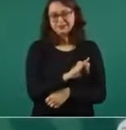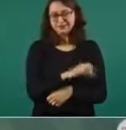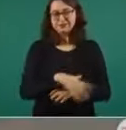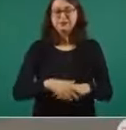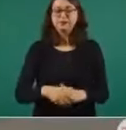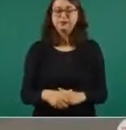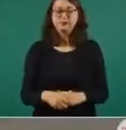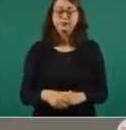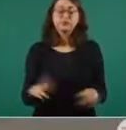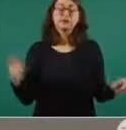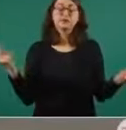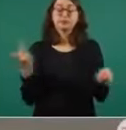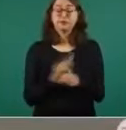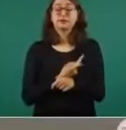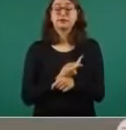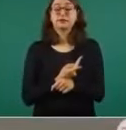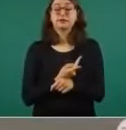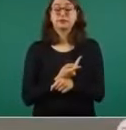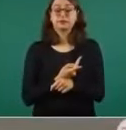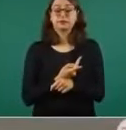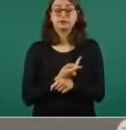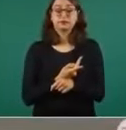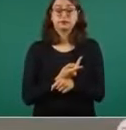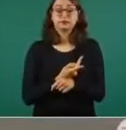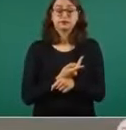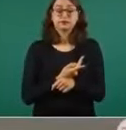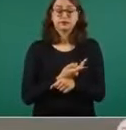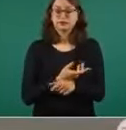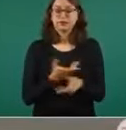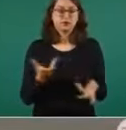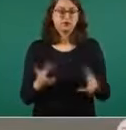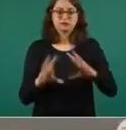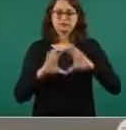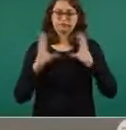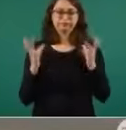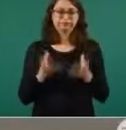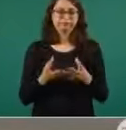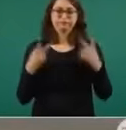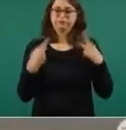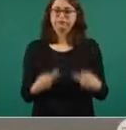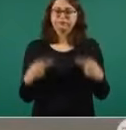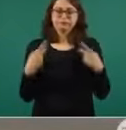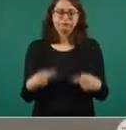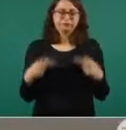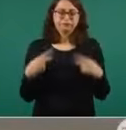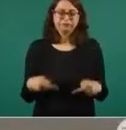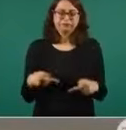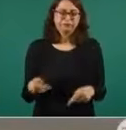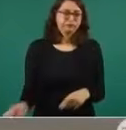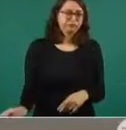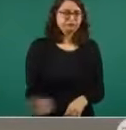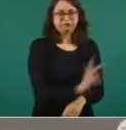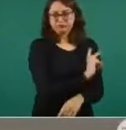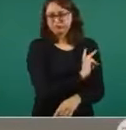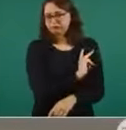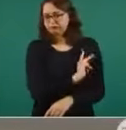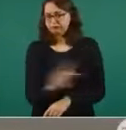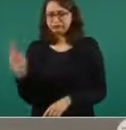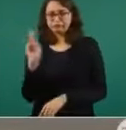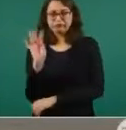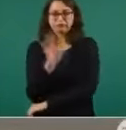y quisieran estar vendiendo